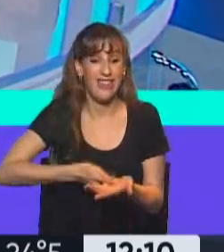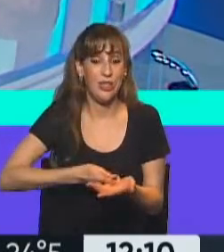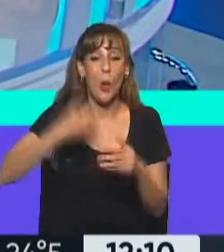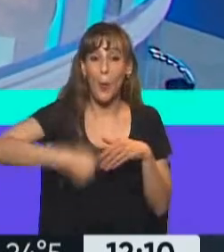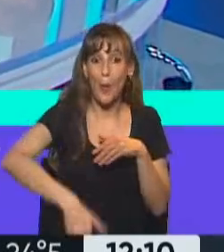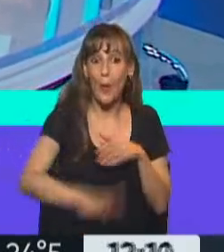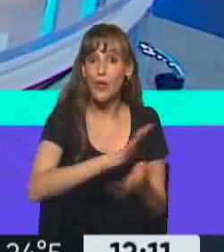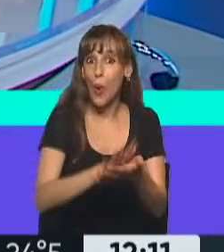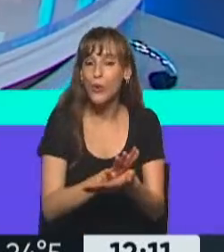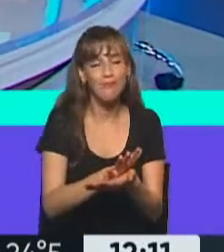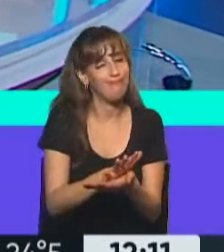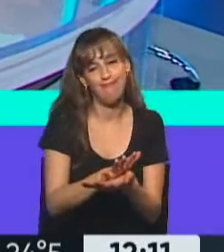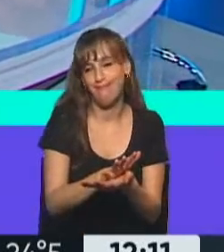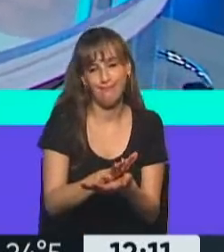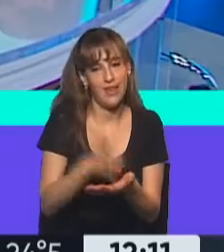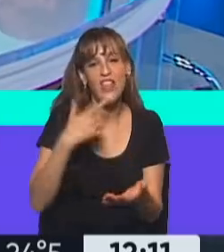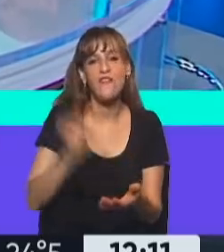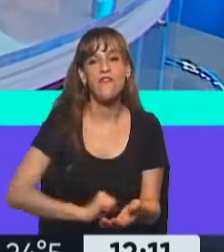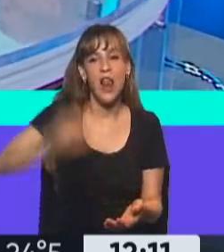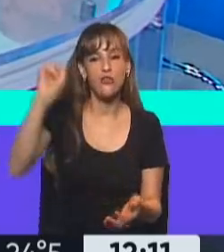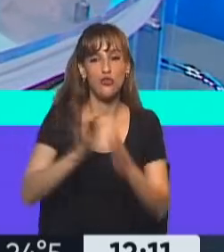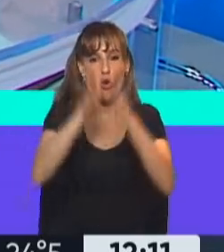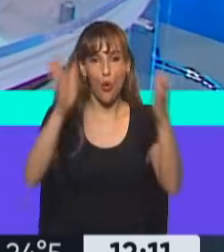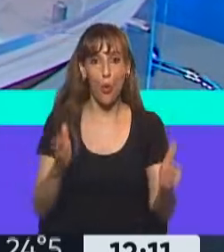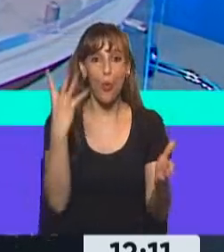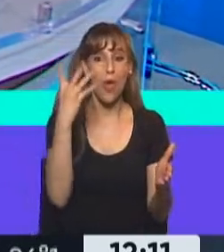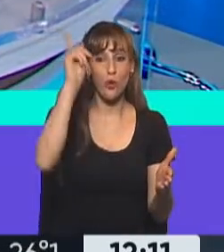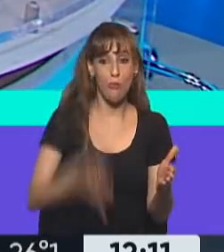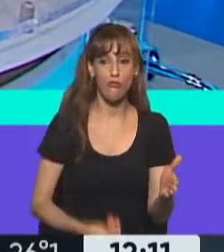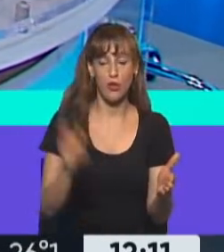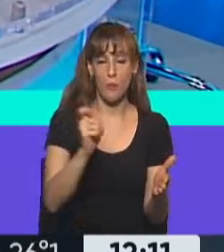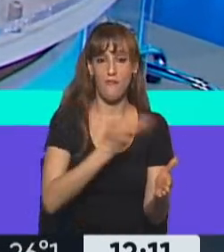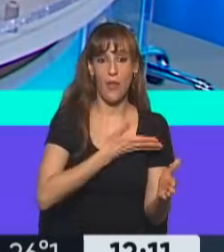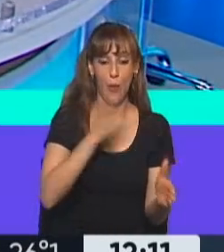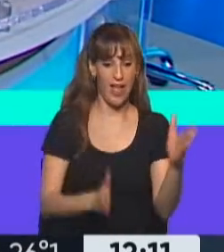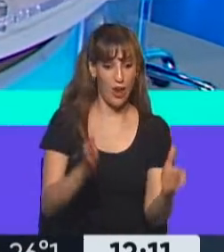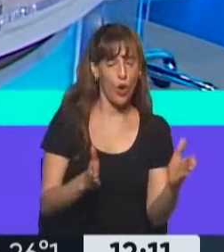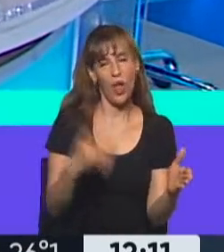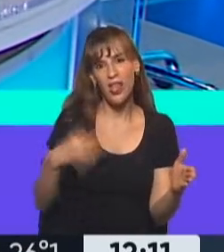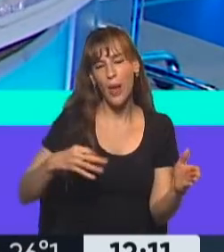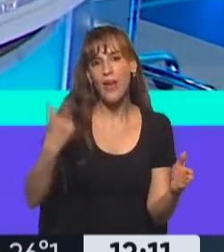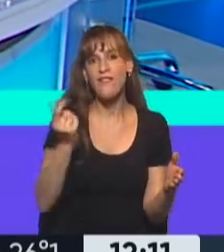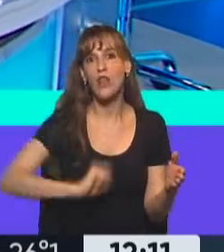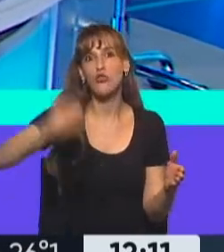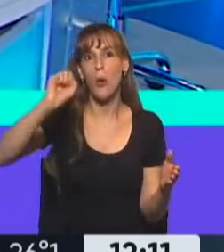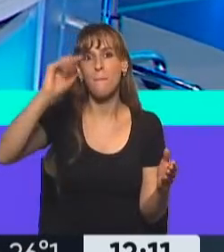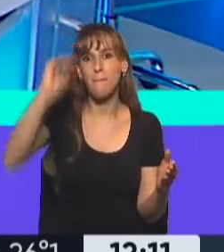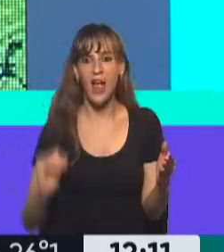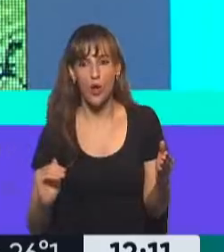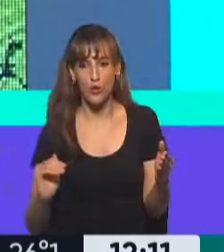aparentemente va a ser del 4% para el mes de febrero y la verdad es que hay que poner el freno de mano a los precios. Bueno, yo creo que